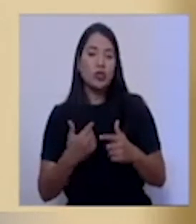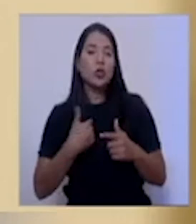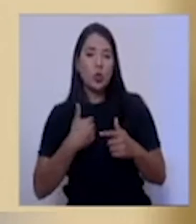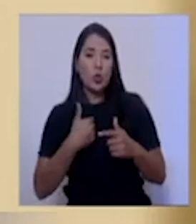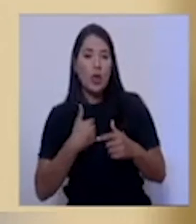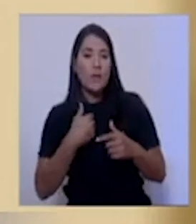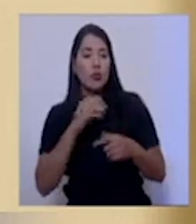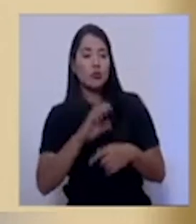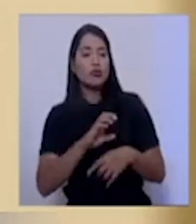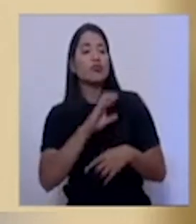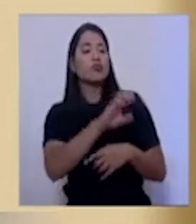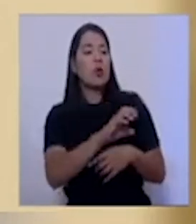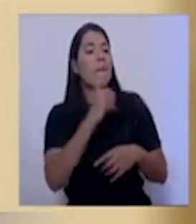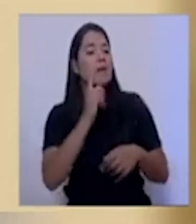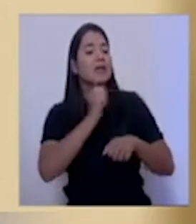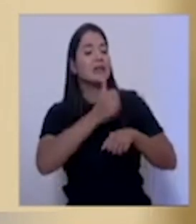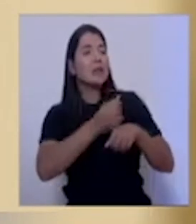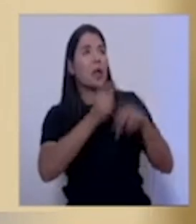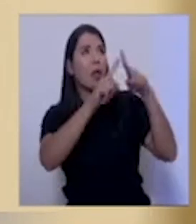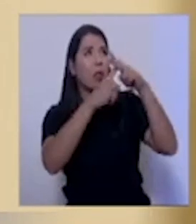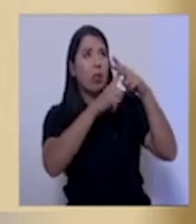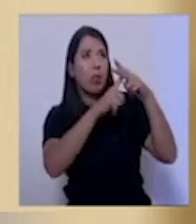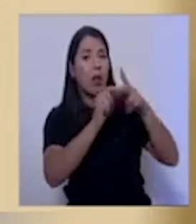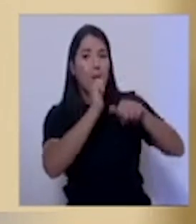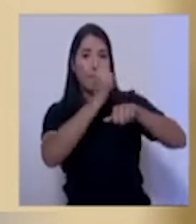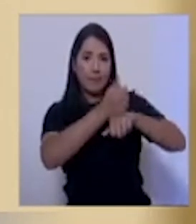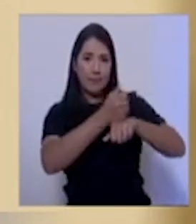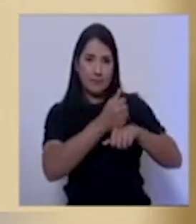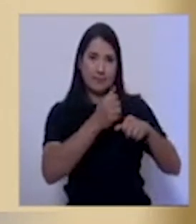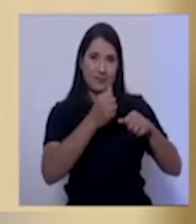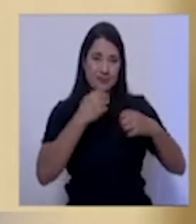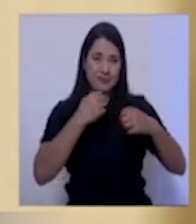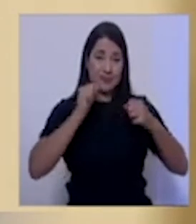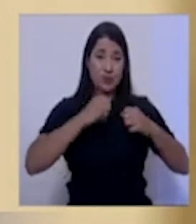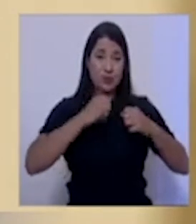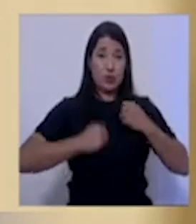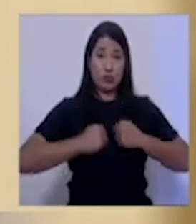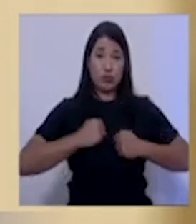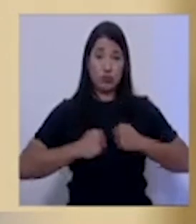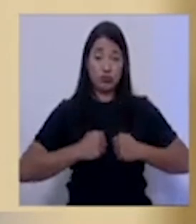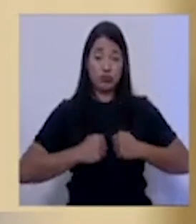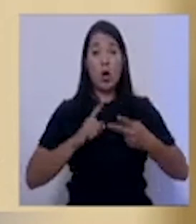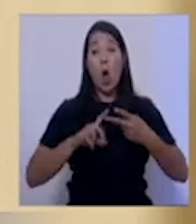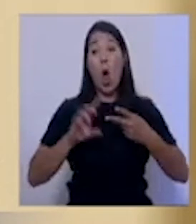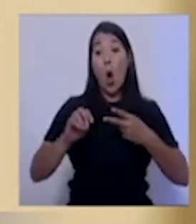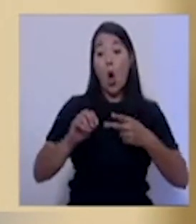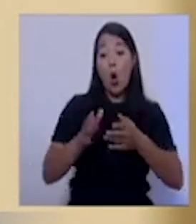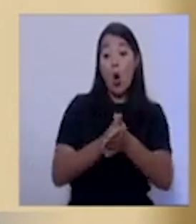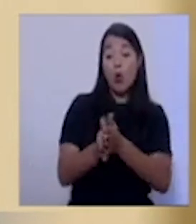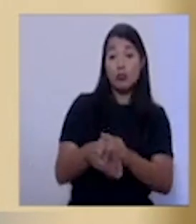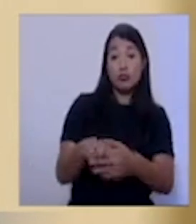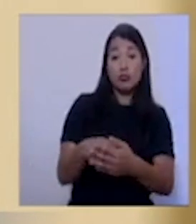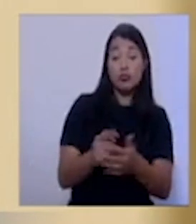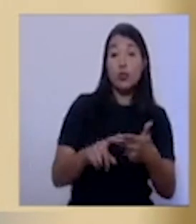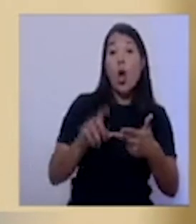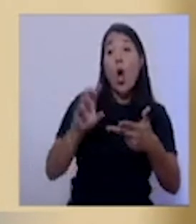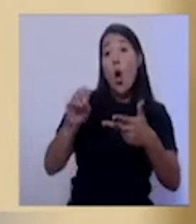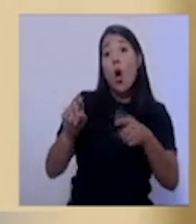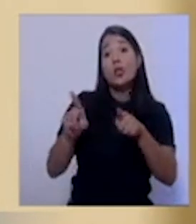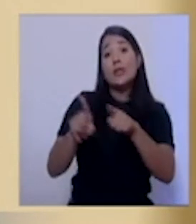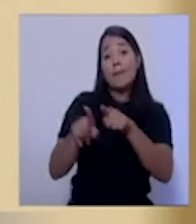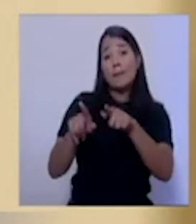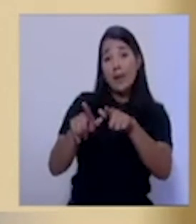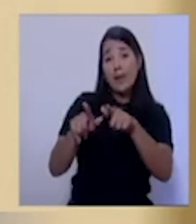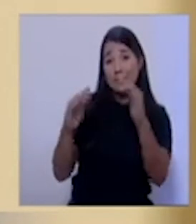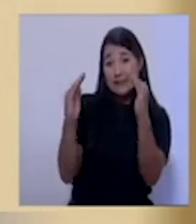dotar de duchas a los albergues, de lavamanos, en algunos casos hasta de cabañas sanitarias, para tratar de